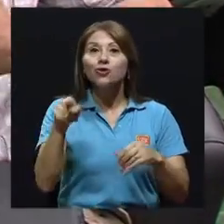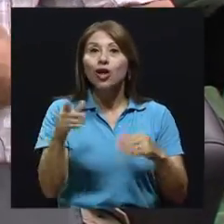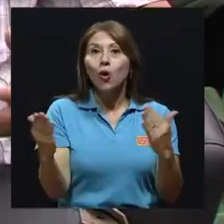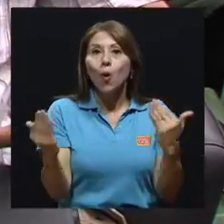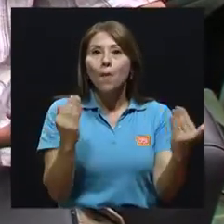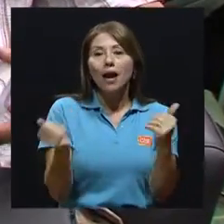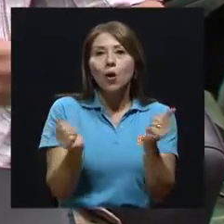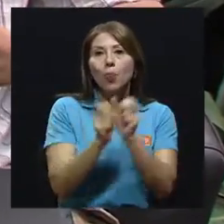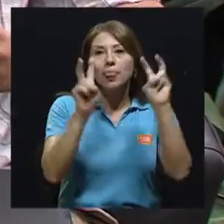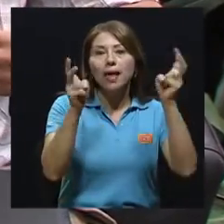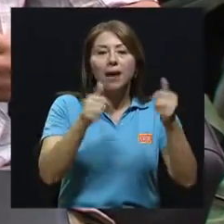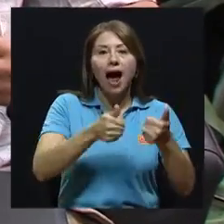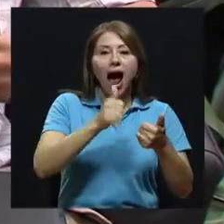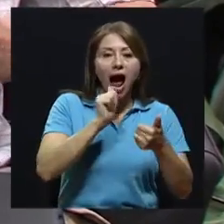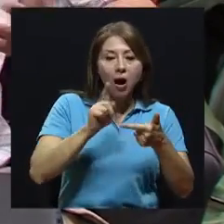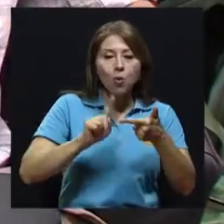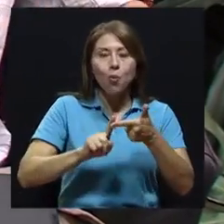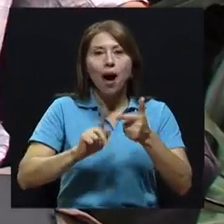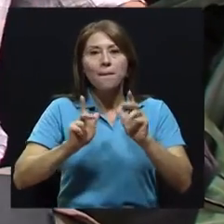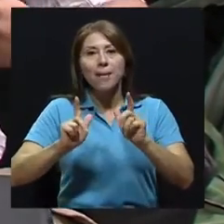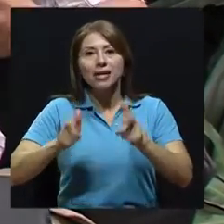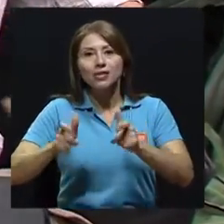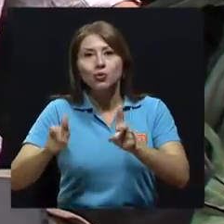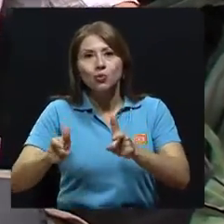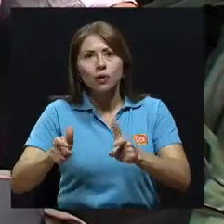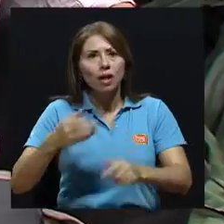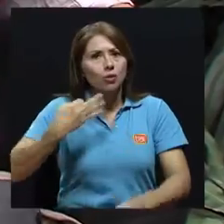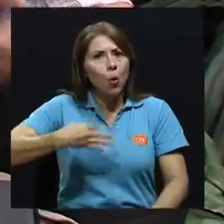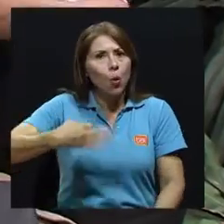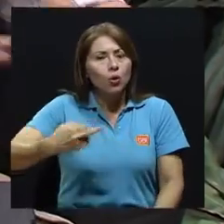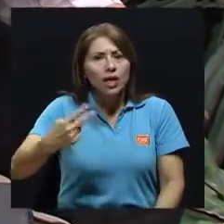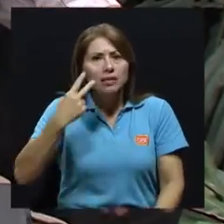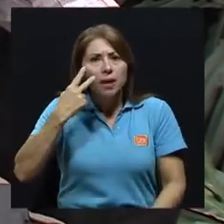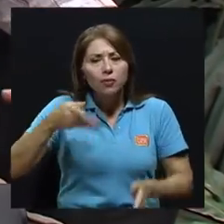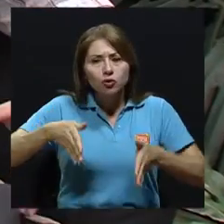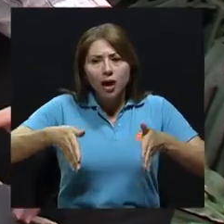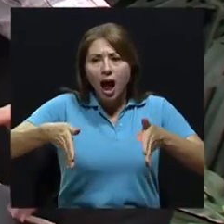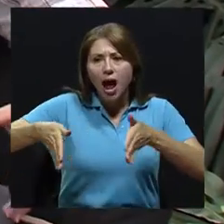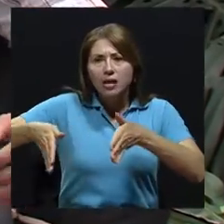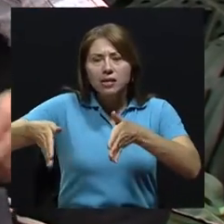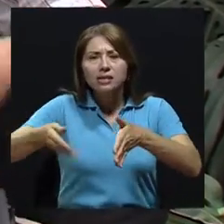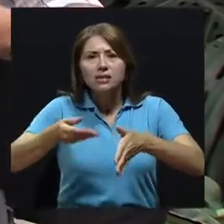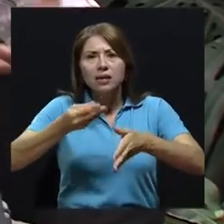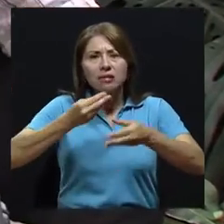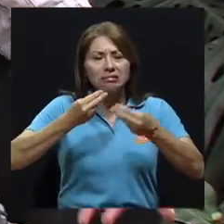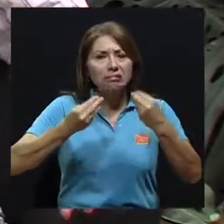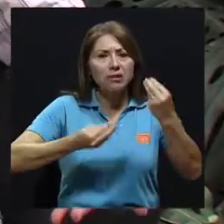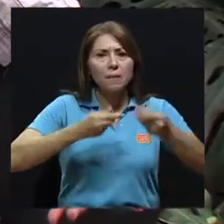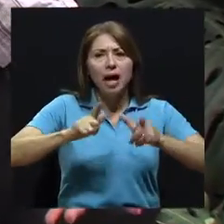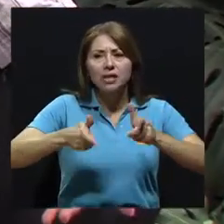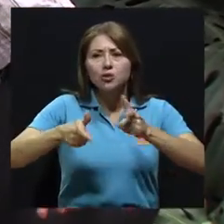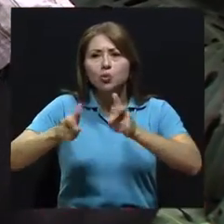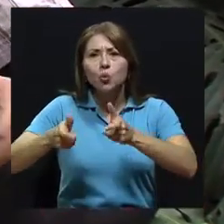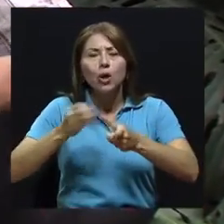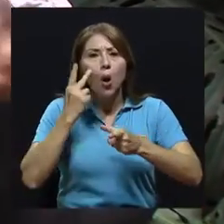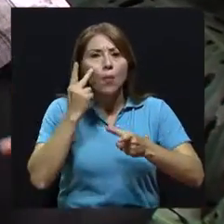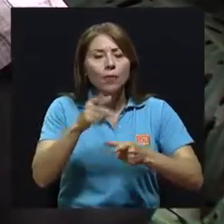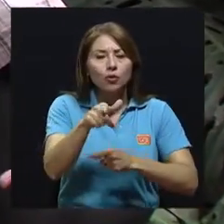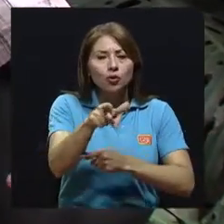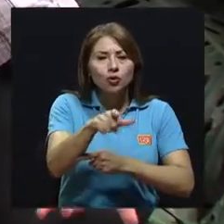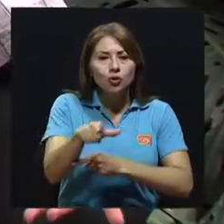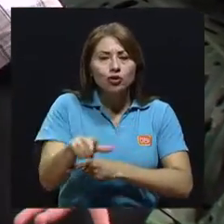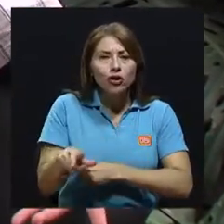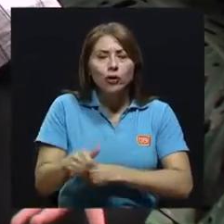con el tema de la basura, ¿verdad? Que es algo más visible, que todos los días vemos basura en las calles, que vemos ríos contaminados, que vemos agua